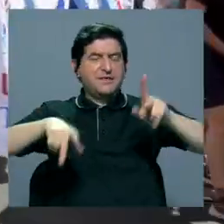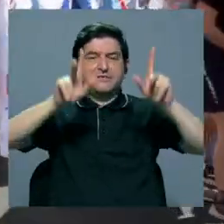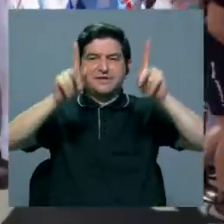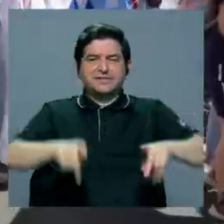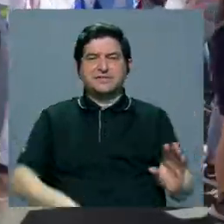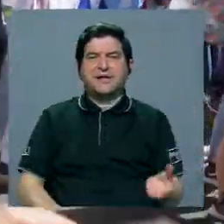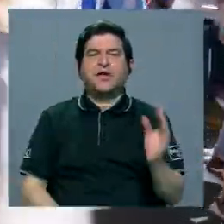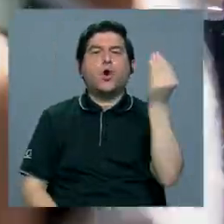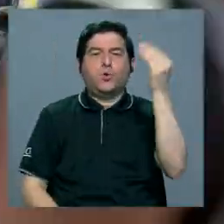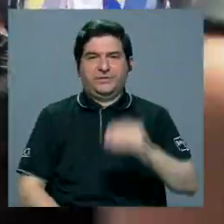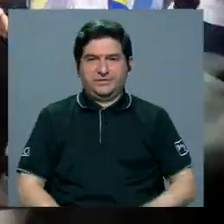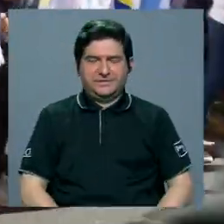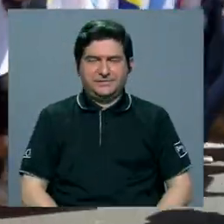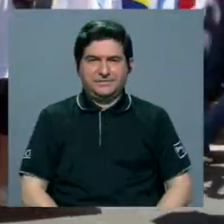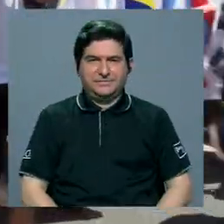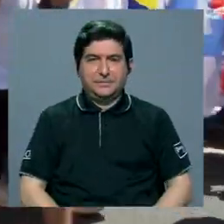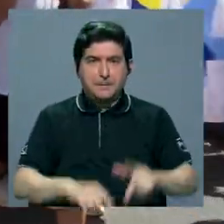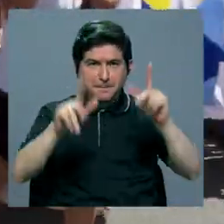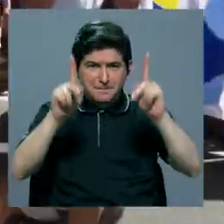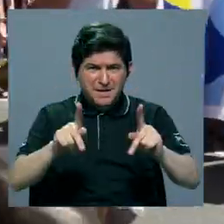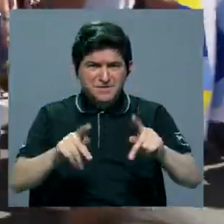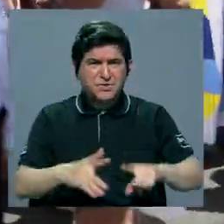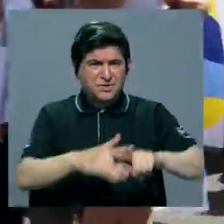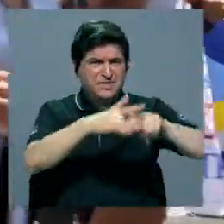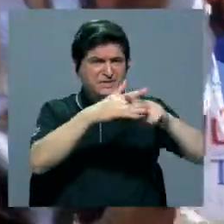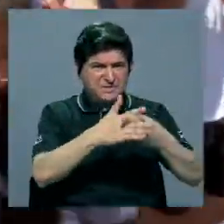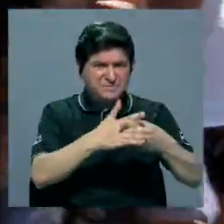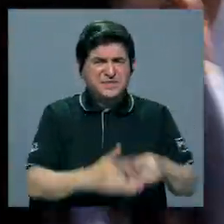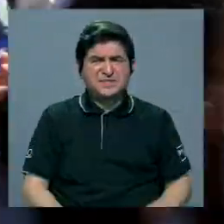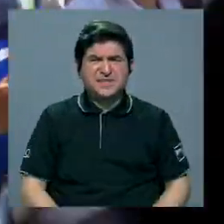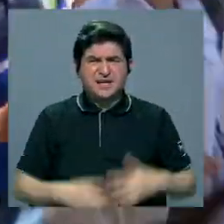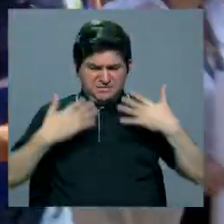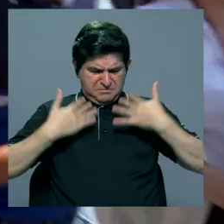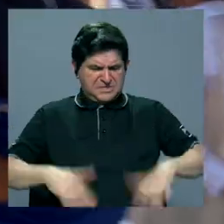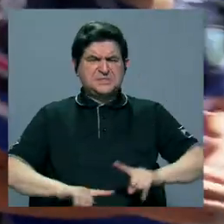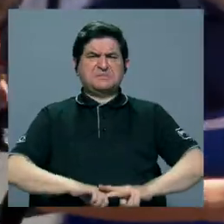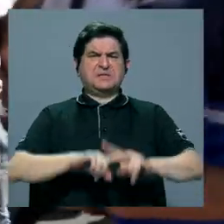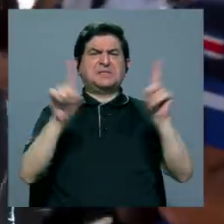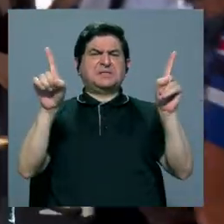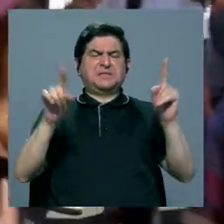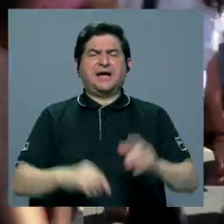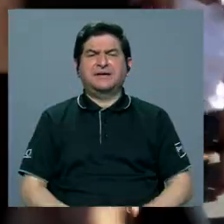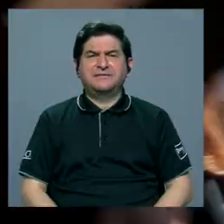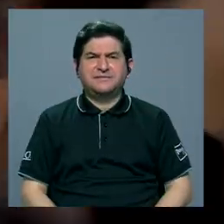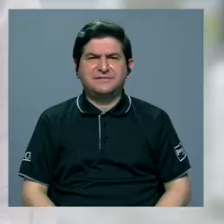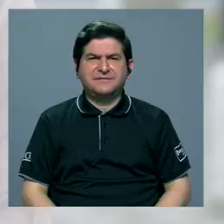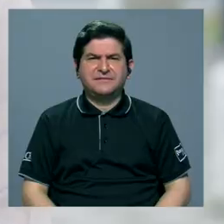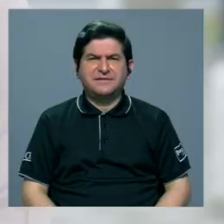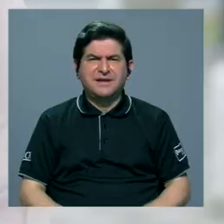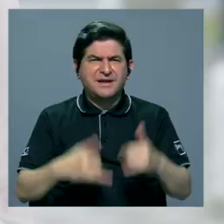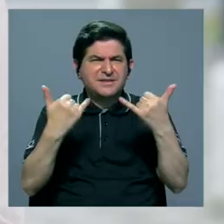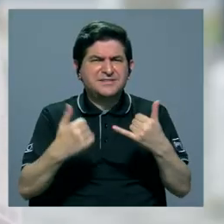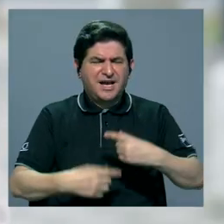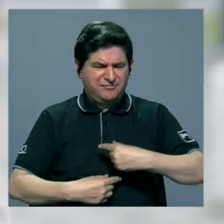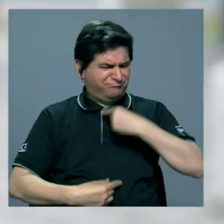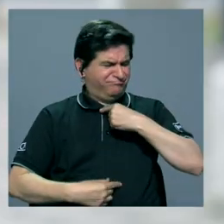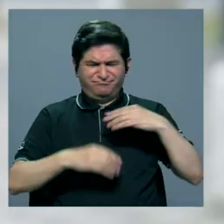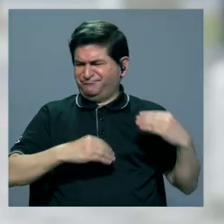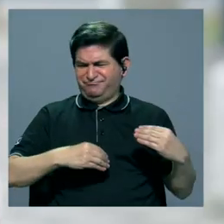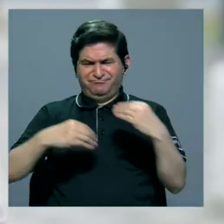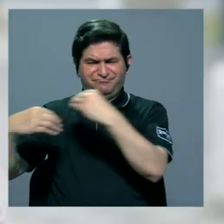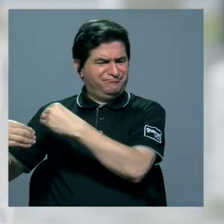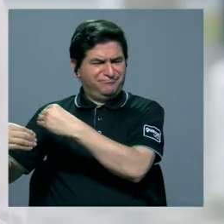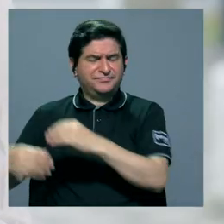de la gente joven Gente que empezaba a vestir diferente Gente que empezaba a quitarse las